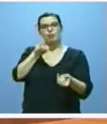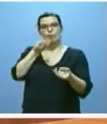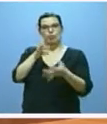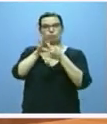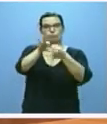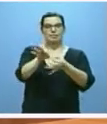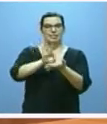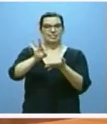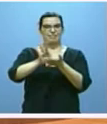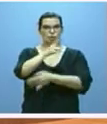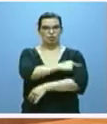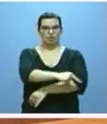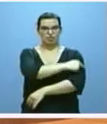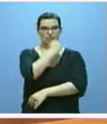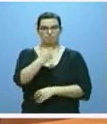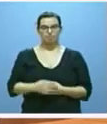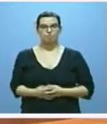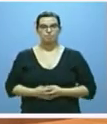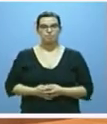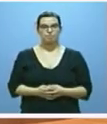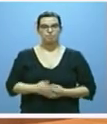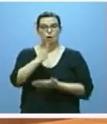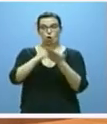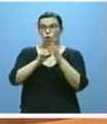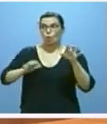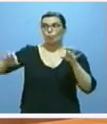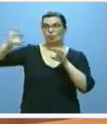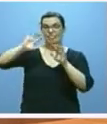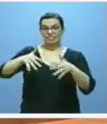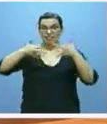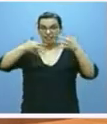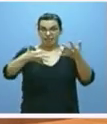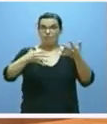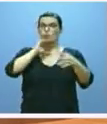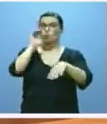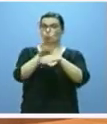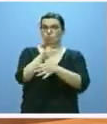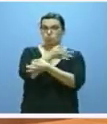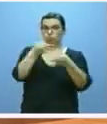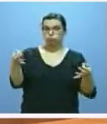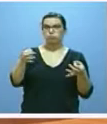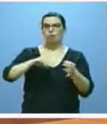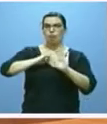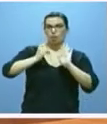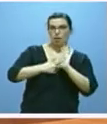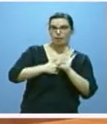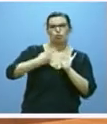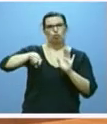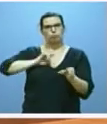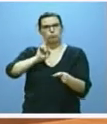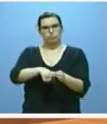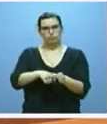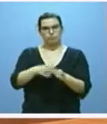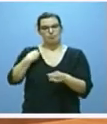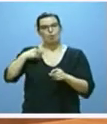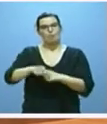sanitarios. Estamos entre las diez comunidades que cumplen las previsiones legales sobre publicación de contratos en la Plataforma